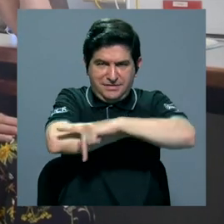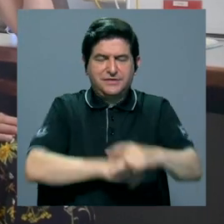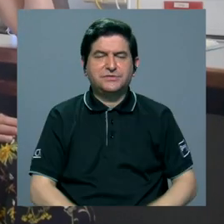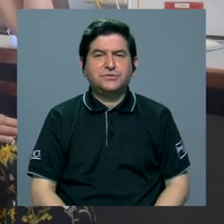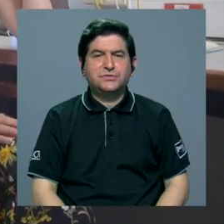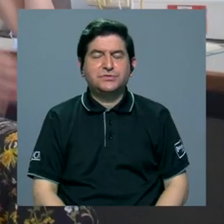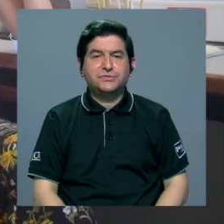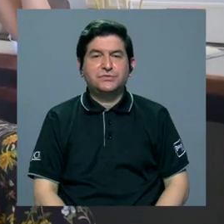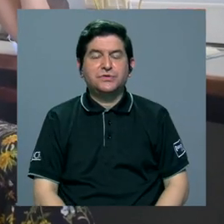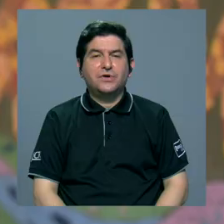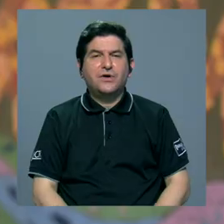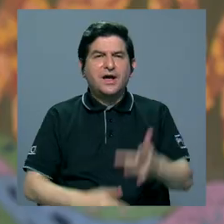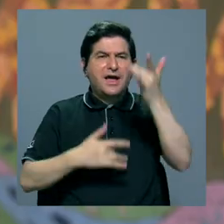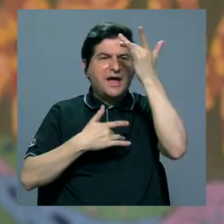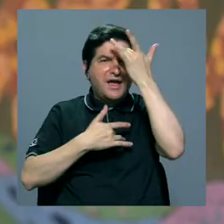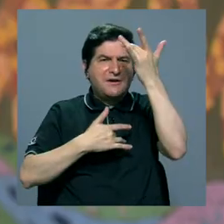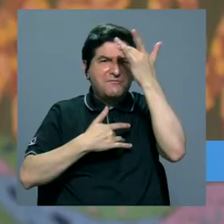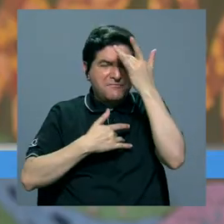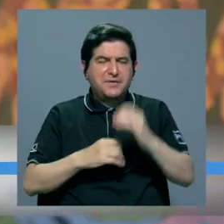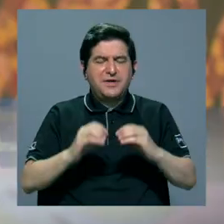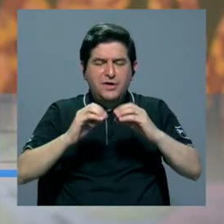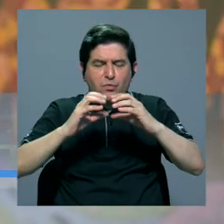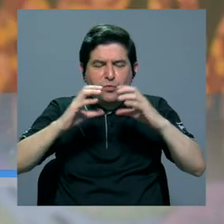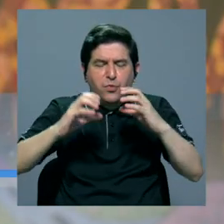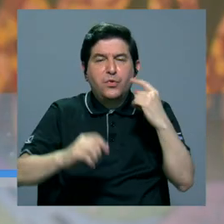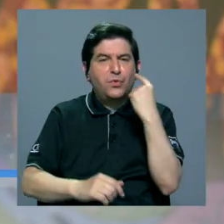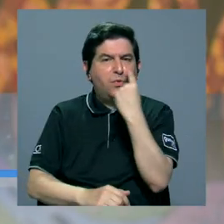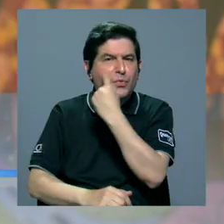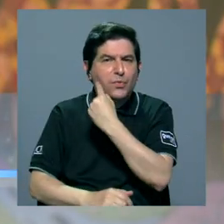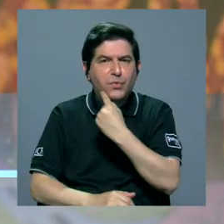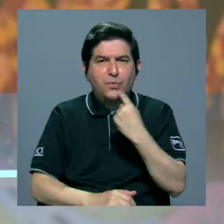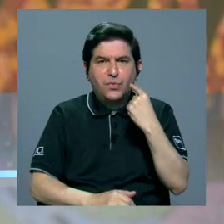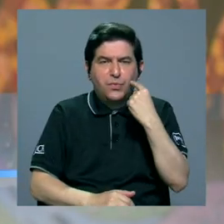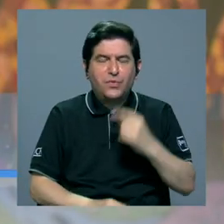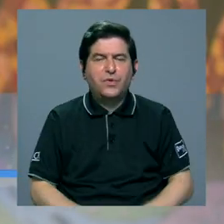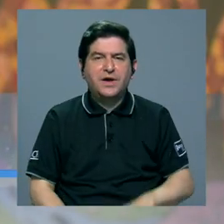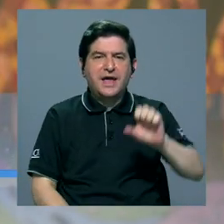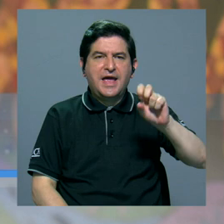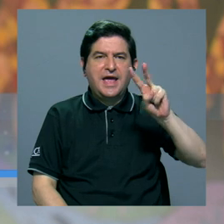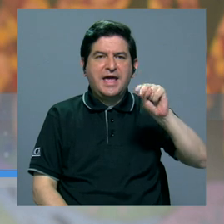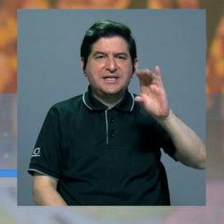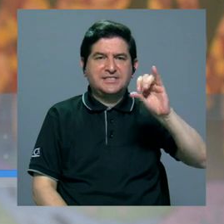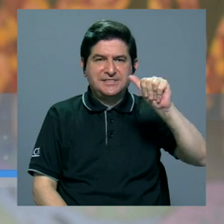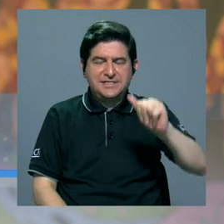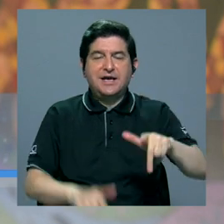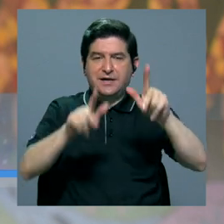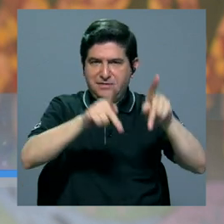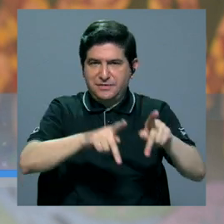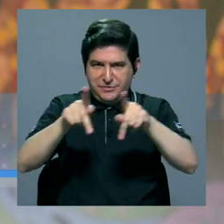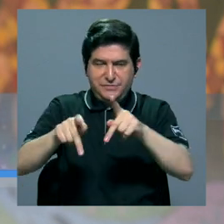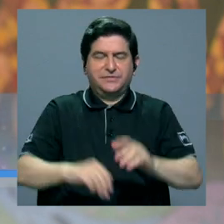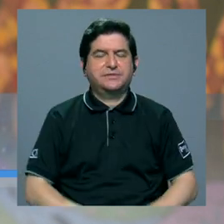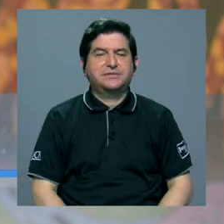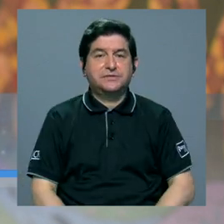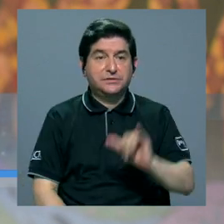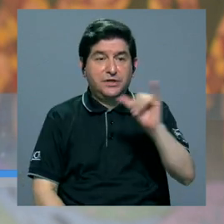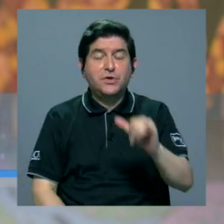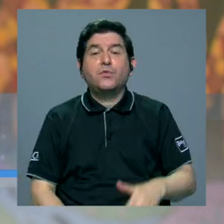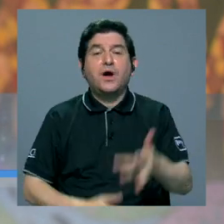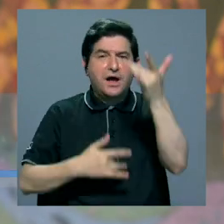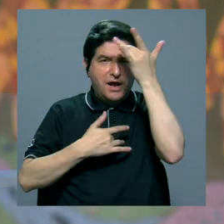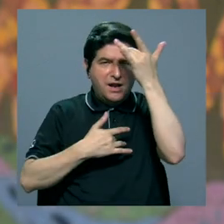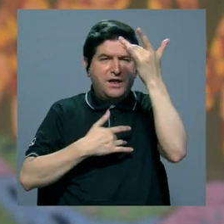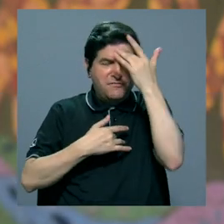La periodontitis es una enfermedad inflamatoria crónica que afecta las encías de los pacientes. Además es una